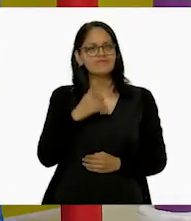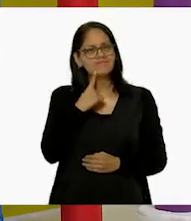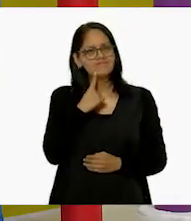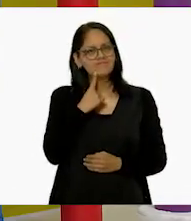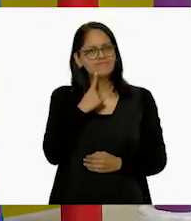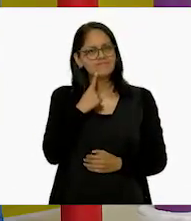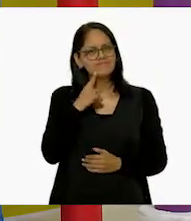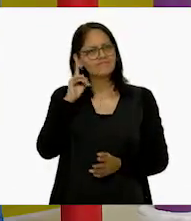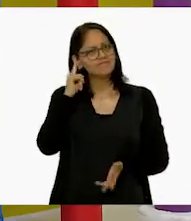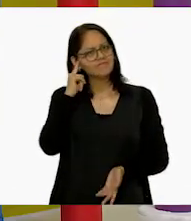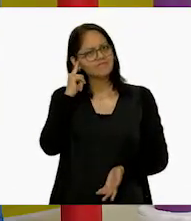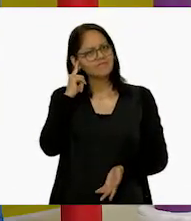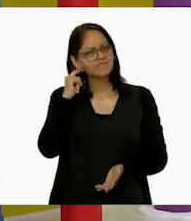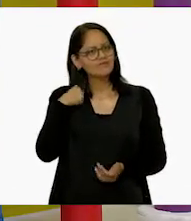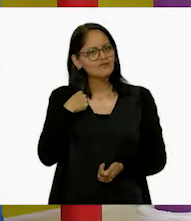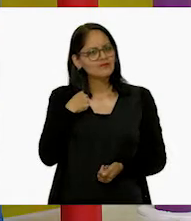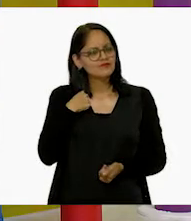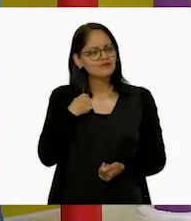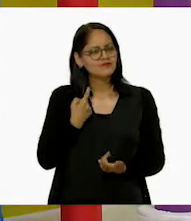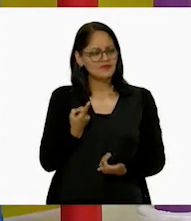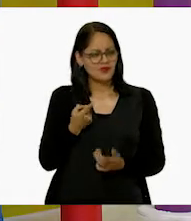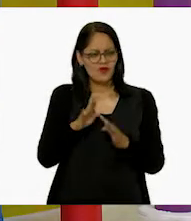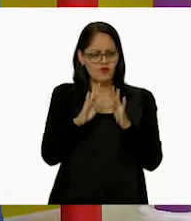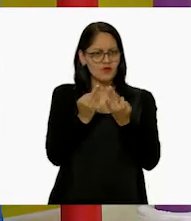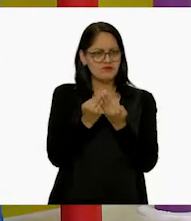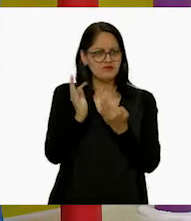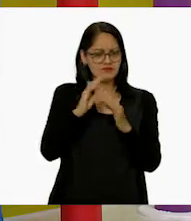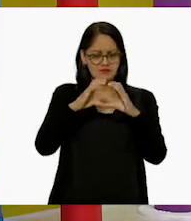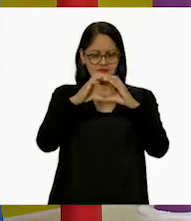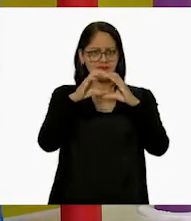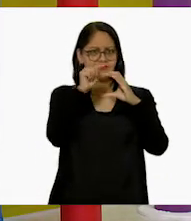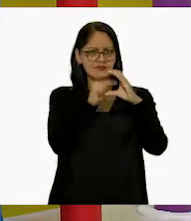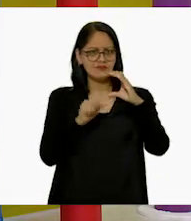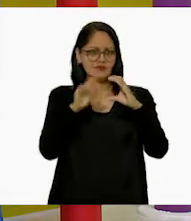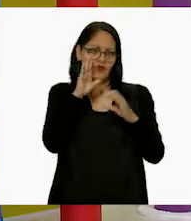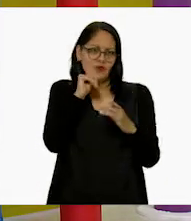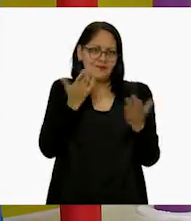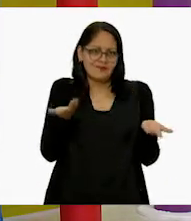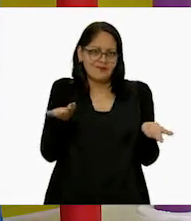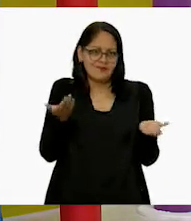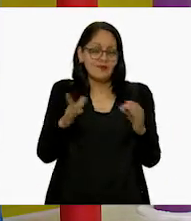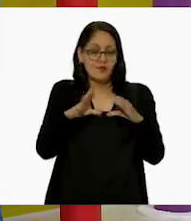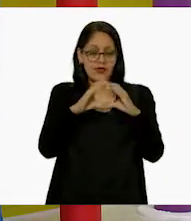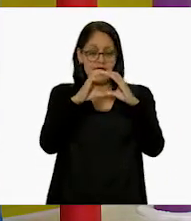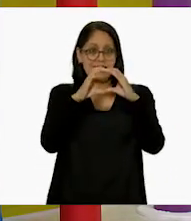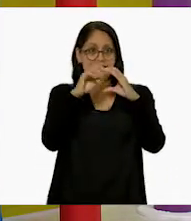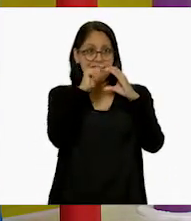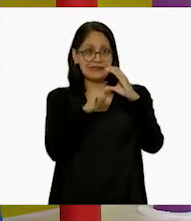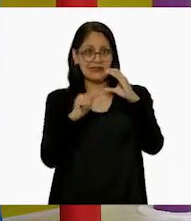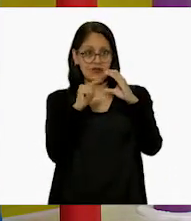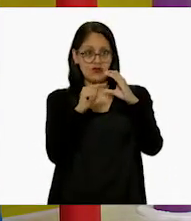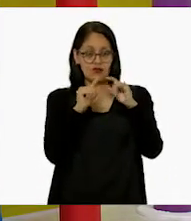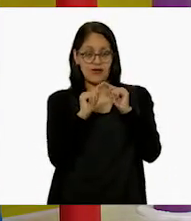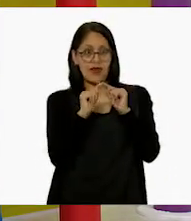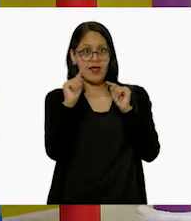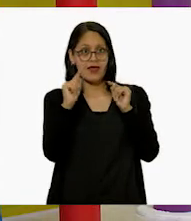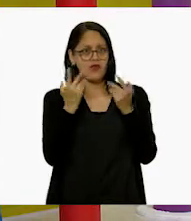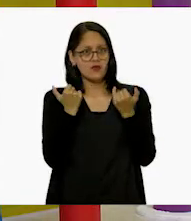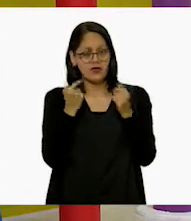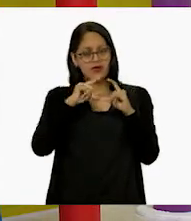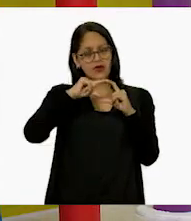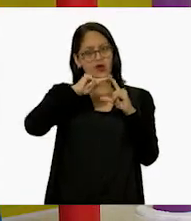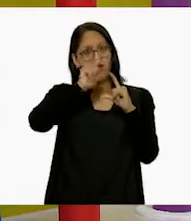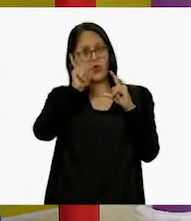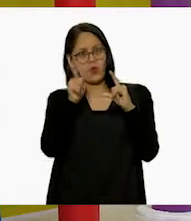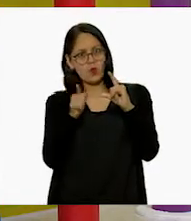Bueno, no podríamos hacer, por ejemplo, el círculo porque la figura del círculo no tiene lados rectos, solo tiene lados curvos